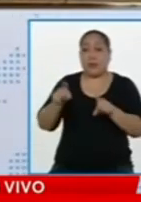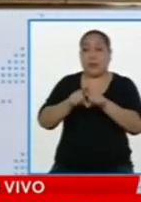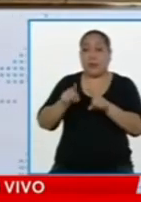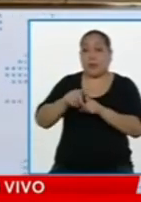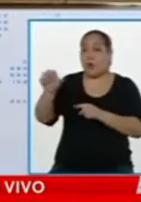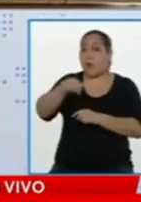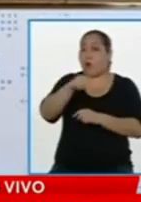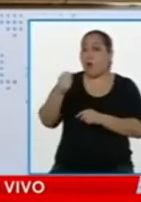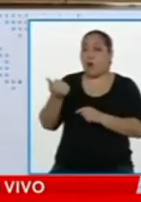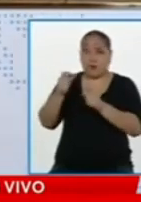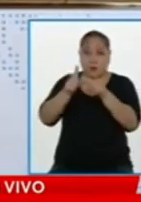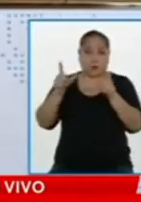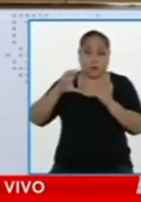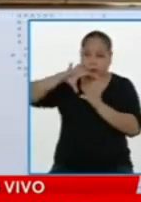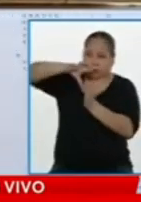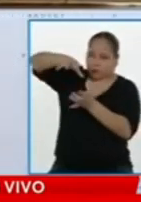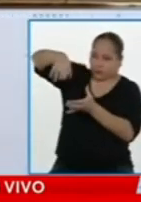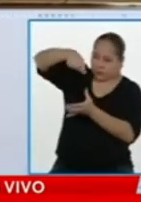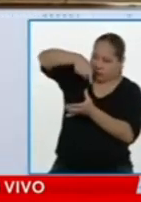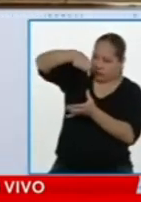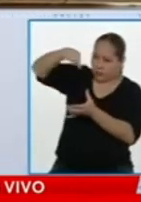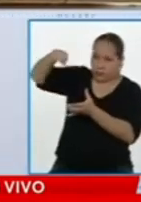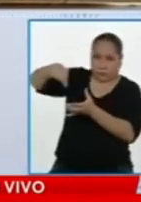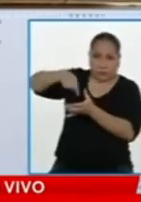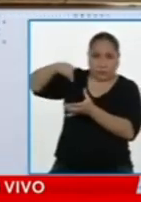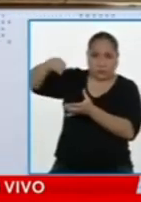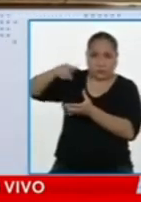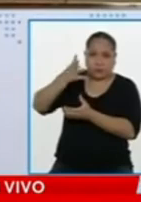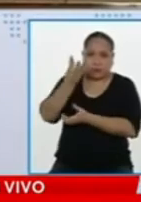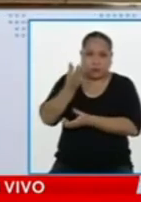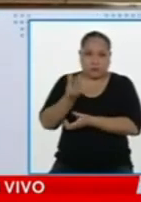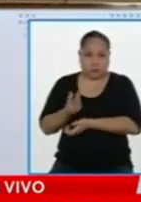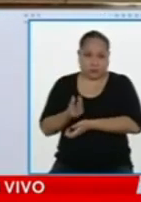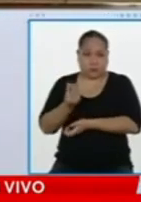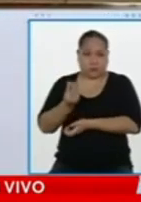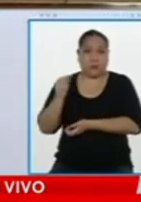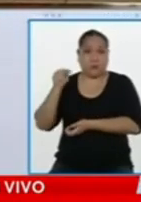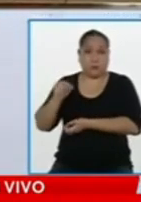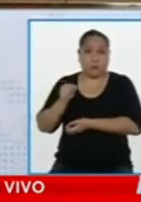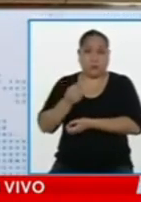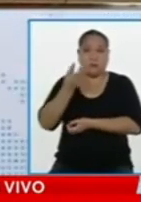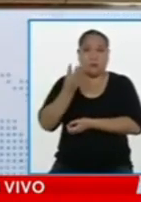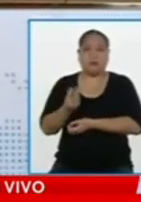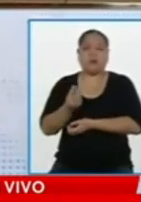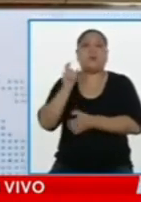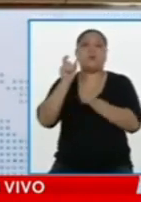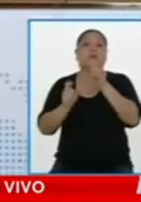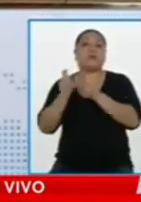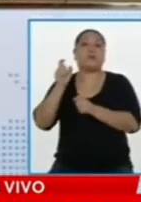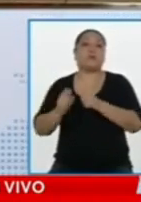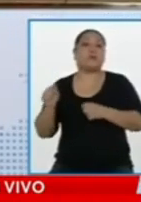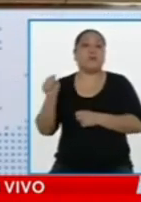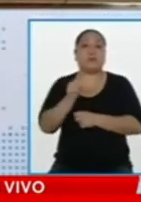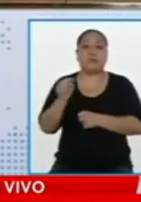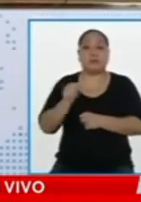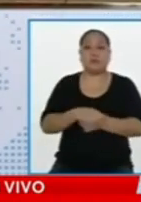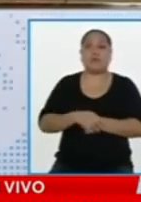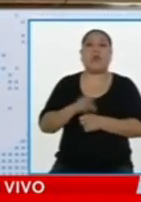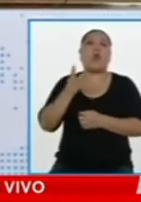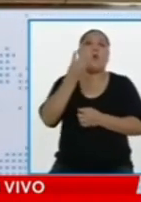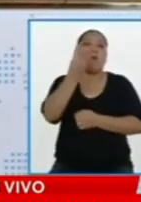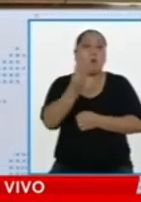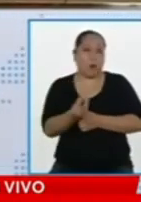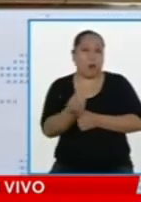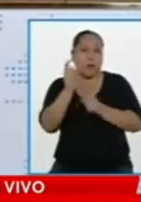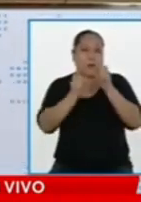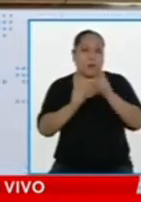rompieron con toque de queda y el estado de emergencia. La masa, espontáneamente, en forma pacífica, a fines de mayo,